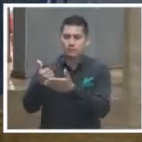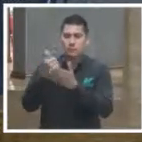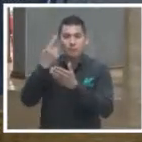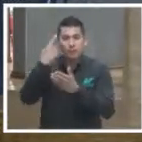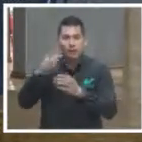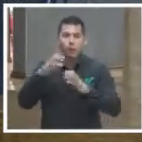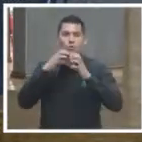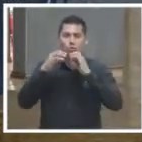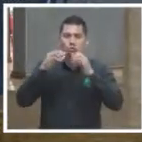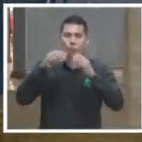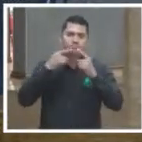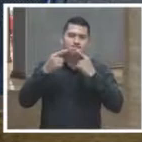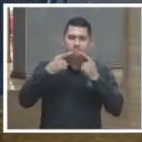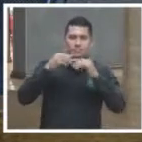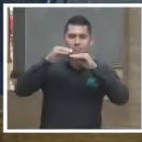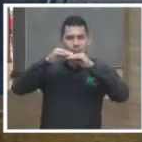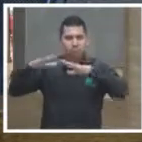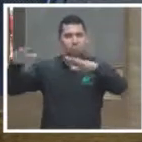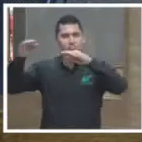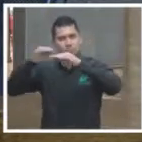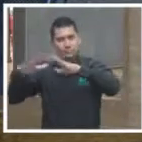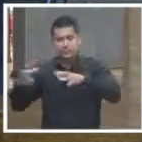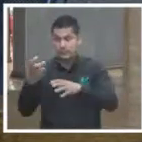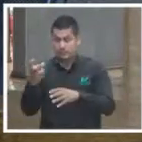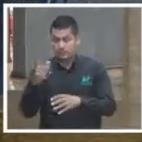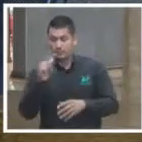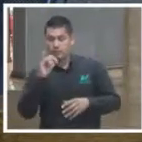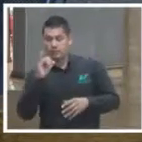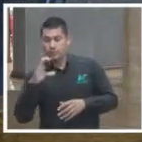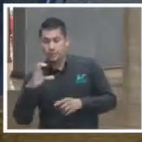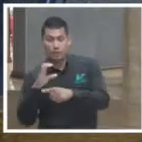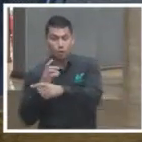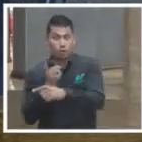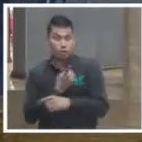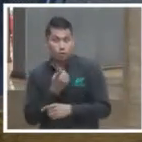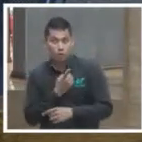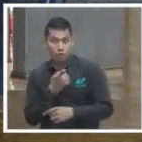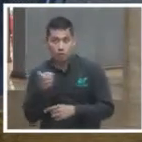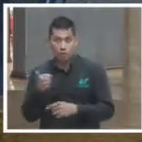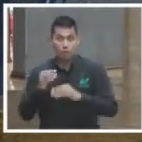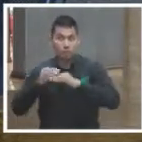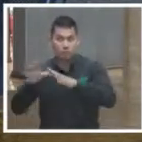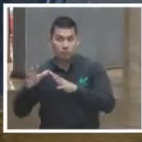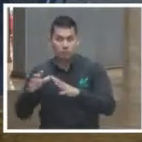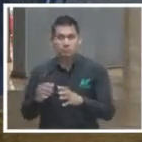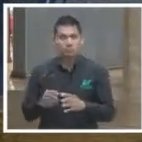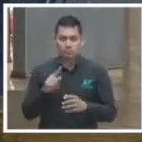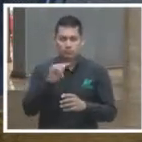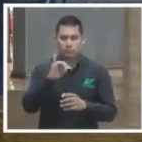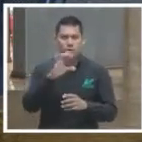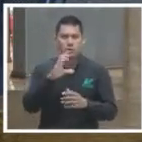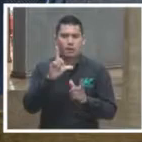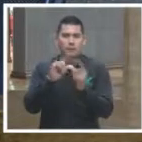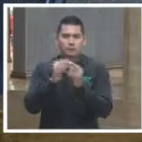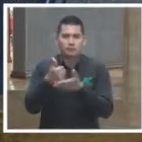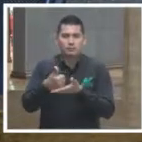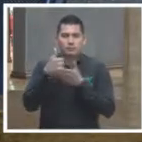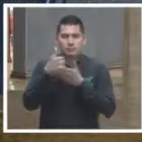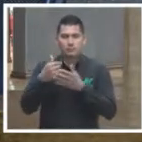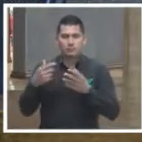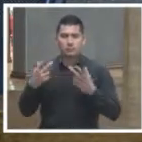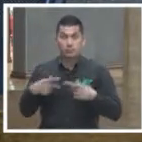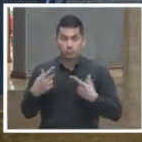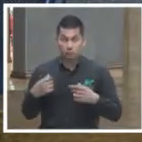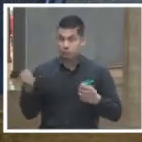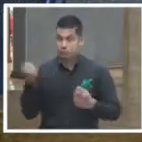comunicación y que las TICs no van a poder producir lo que los ciudadanos y las autoridades no